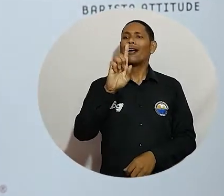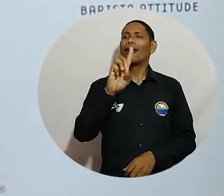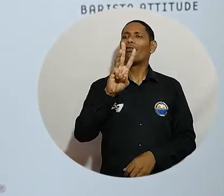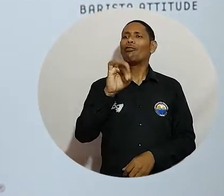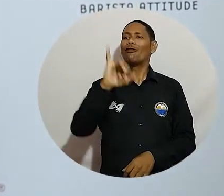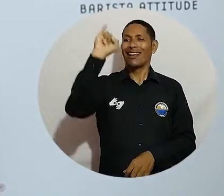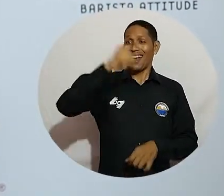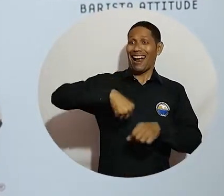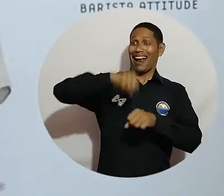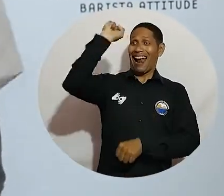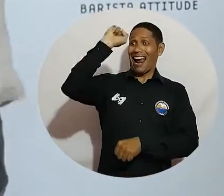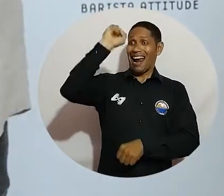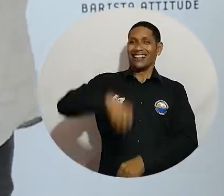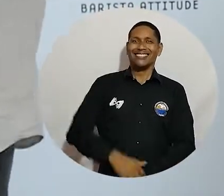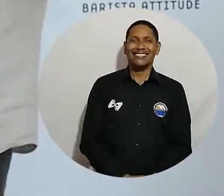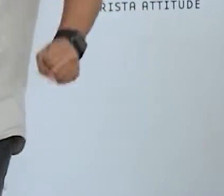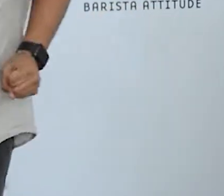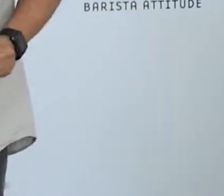señor Edwin Tartu.